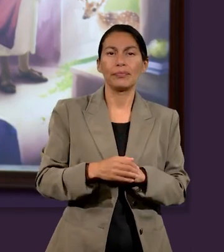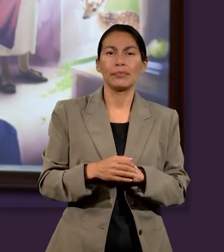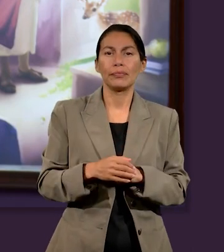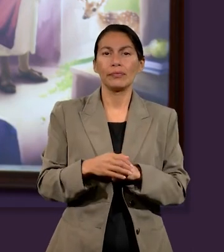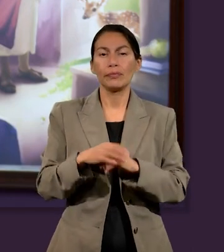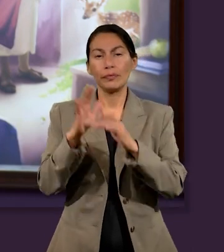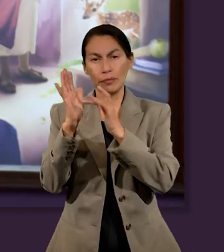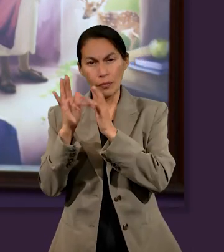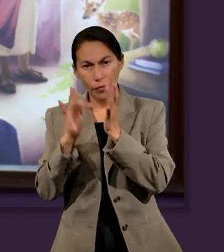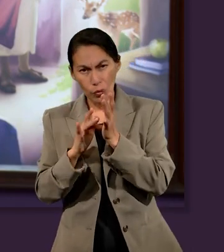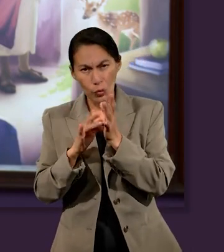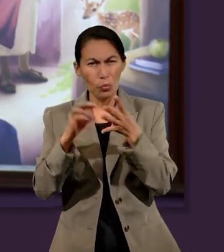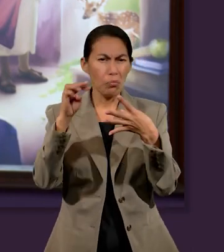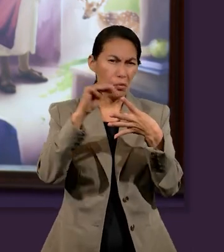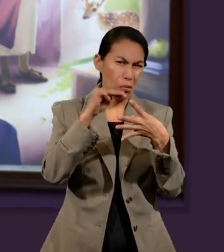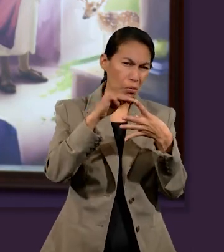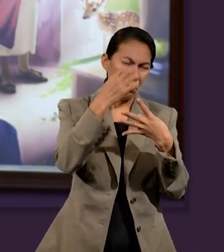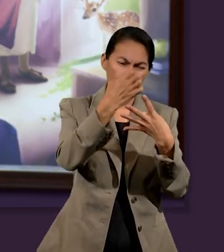de vida.